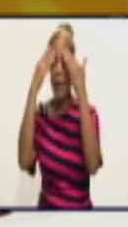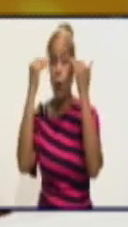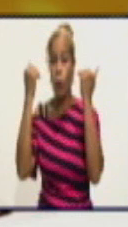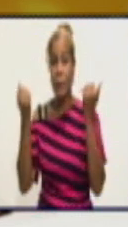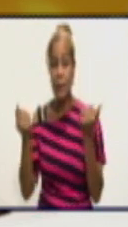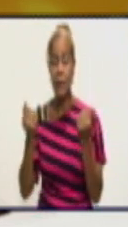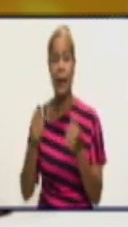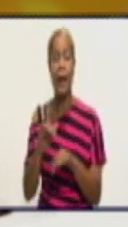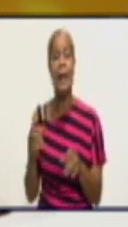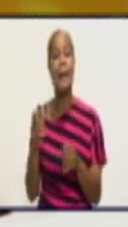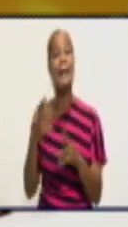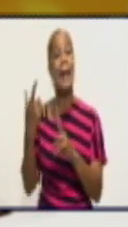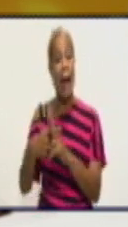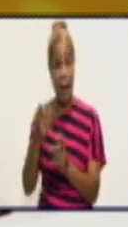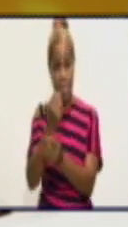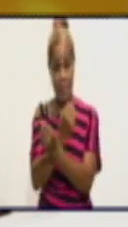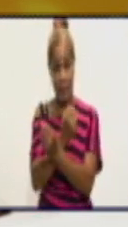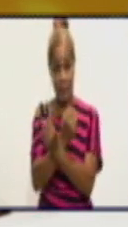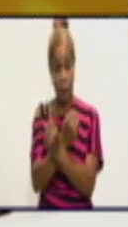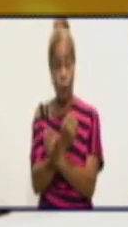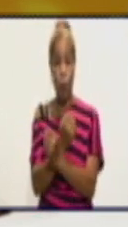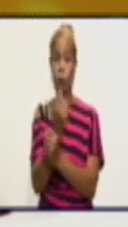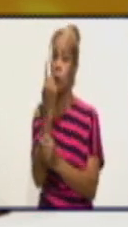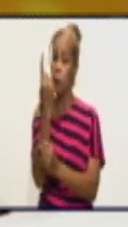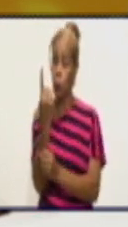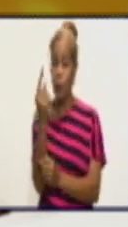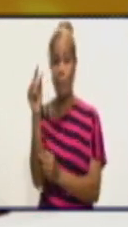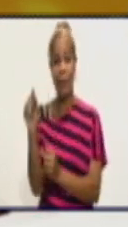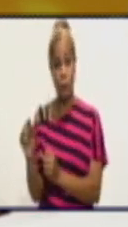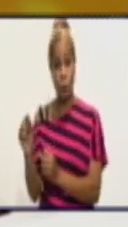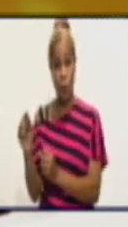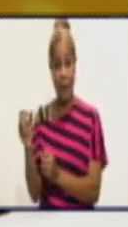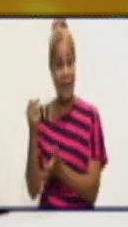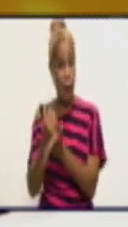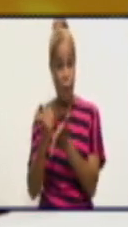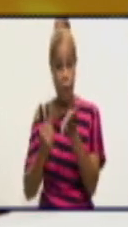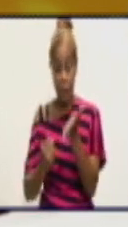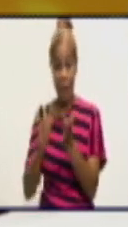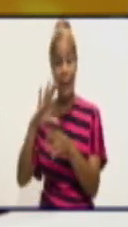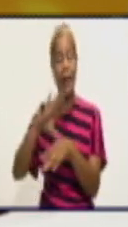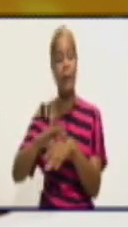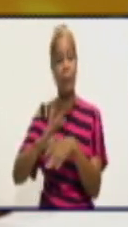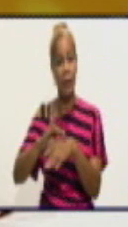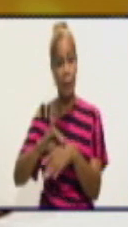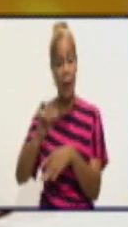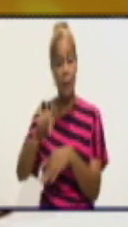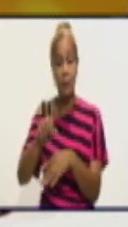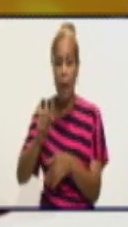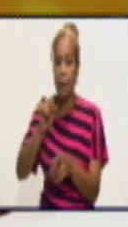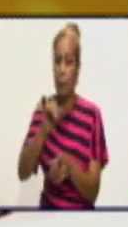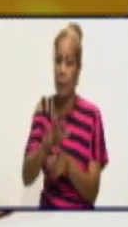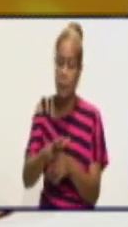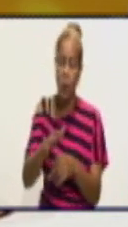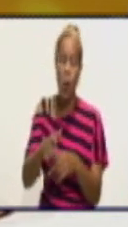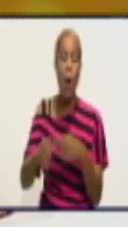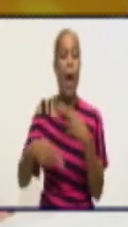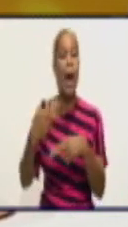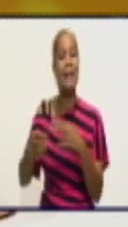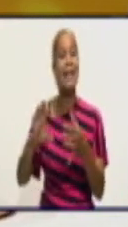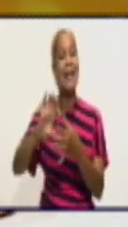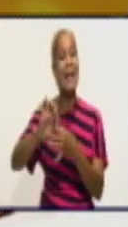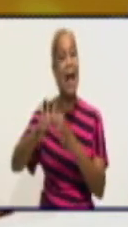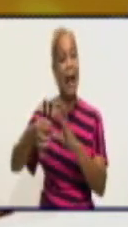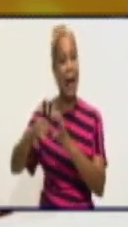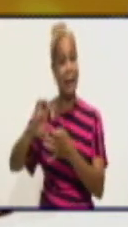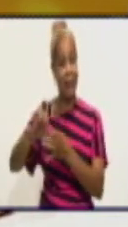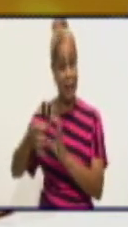una sola persona, basta con llegar una persona ya confirmada, enferma, y de ahí ya pues se desencadena, comienza la transmisión